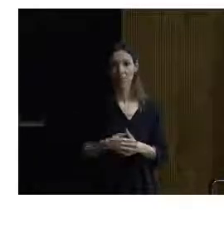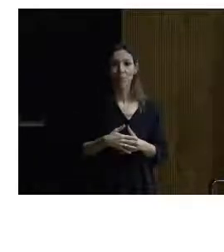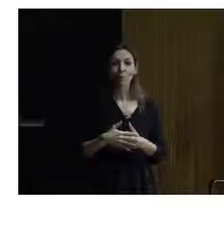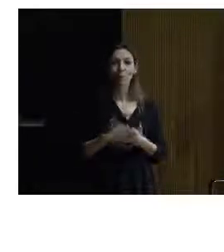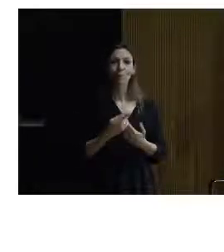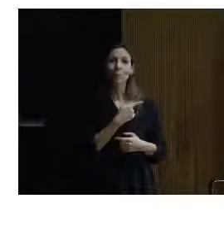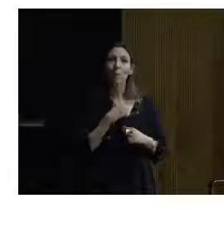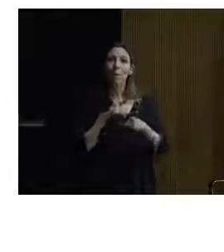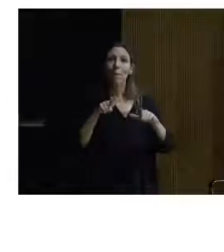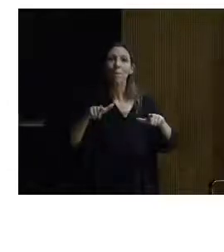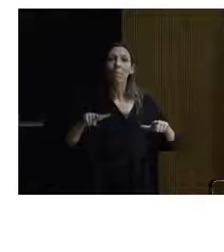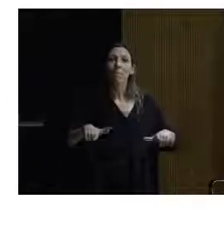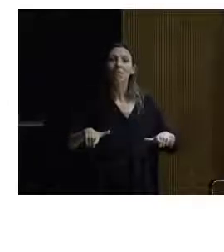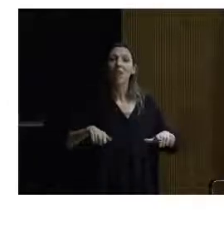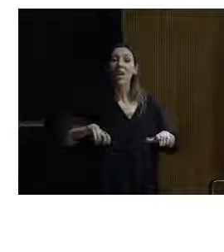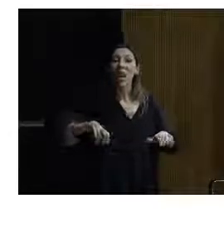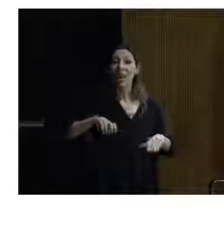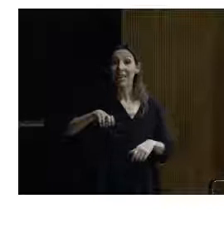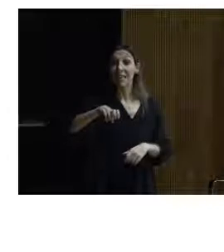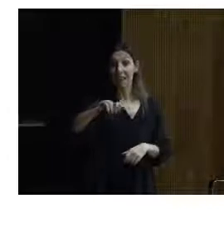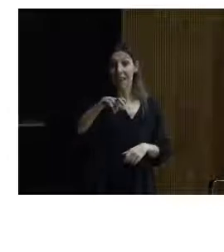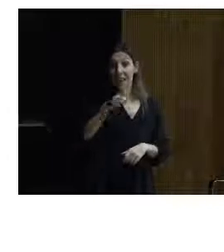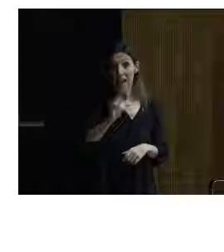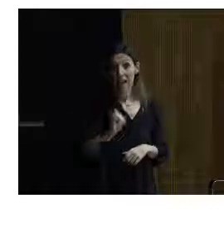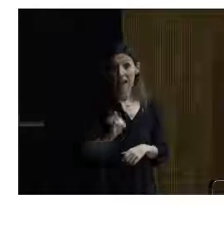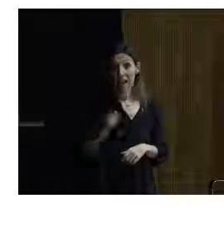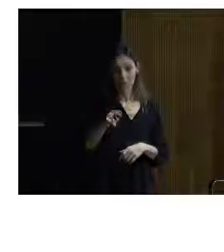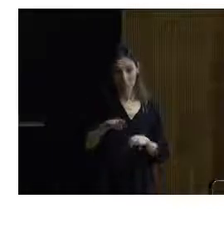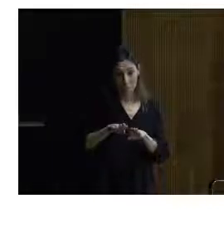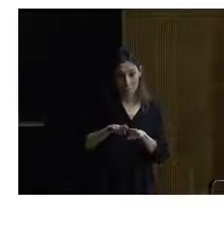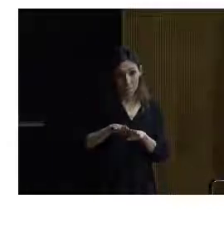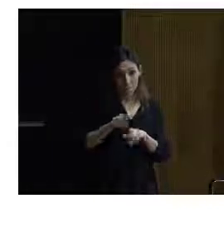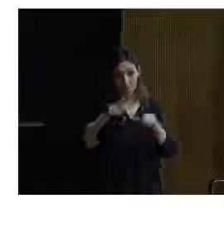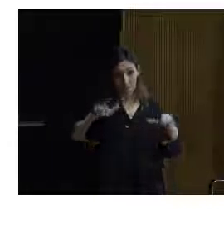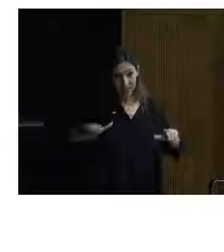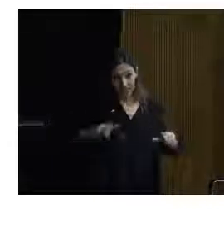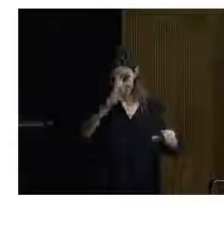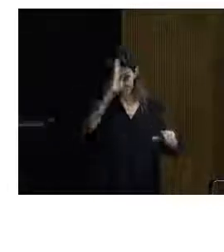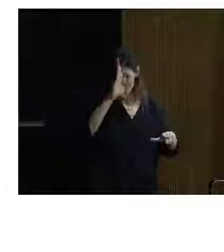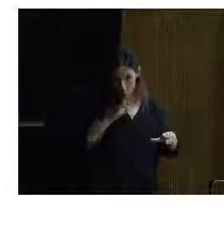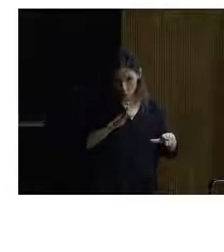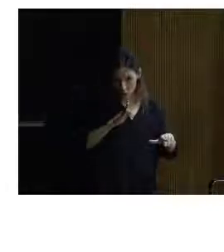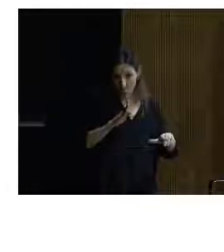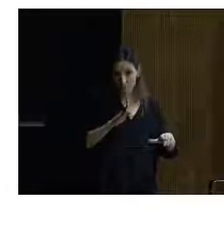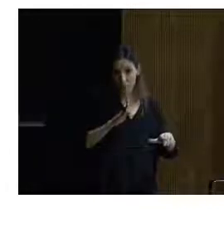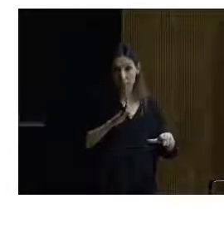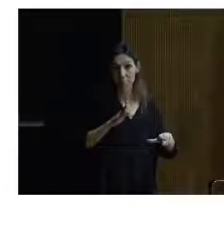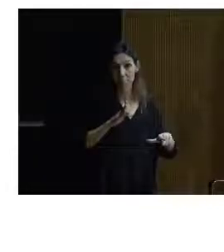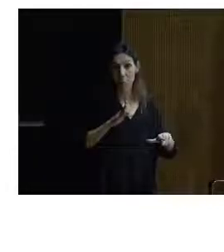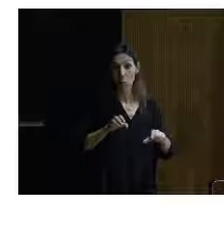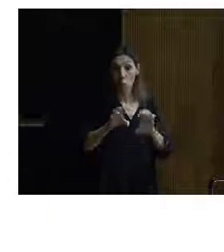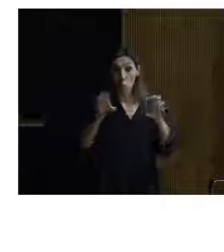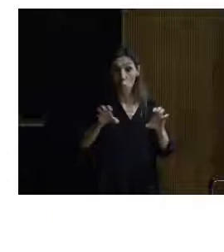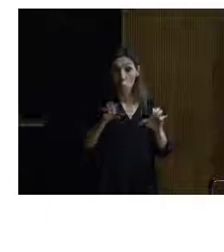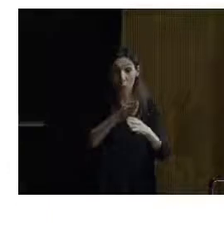la plataforma, hay una escalera y hay una plataforma que está escondida ahí detrás de un mueble de madera. Tengo que decir